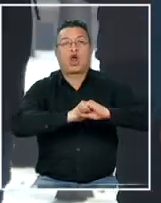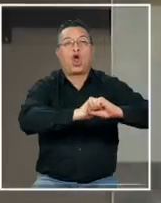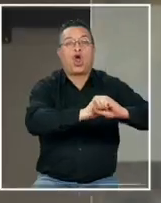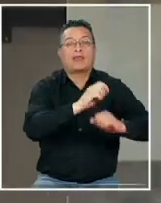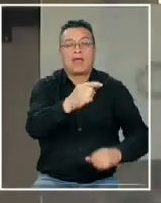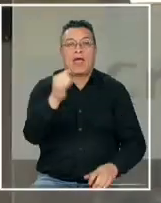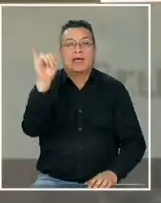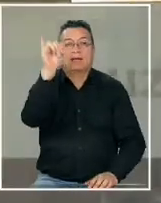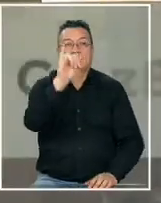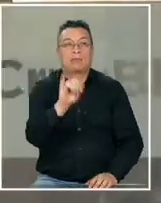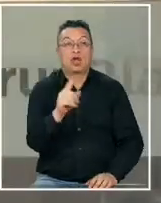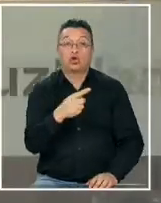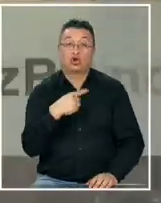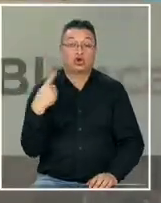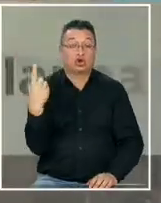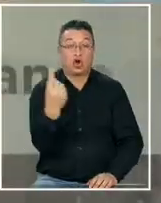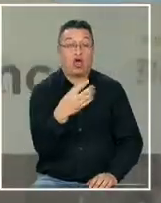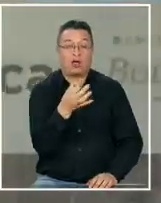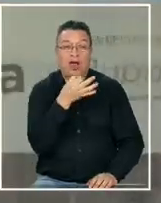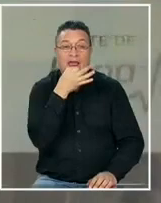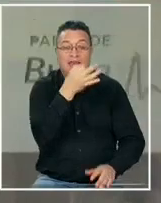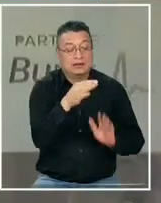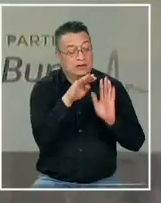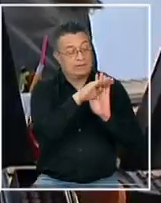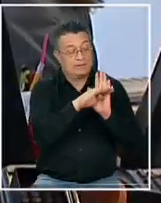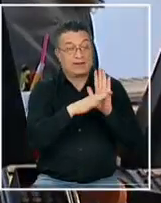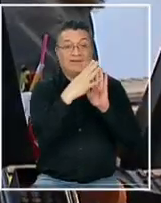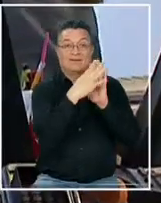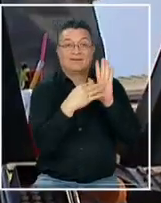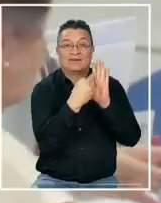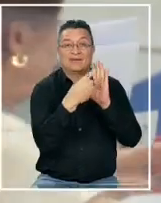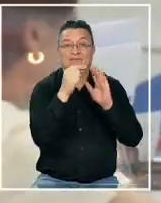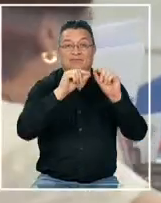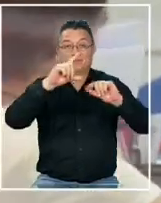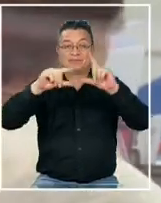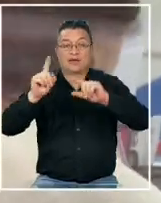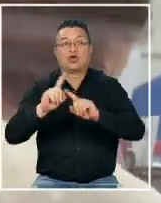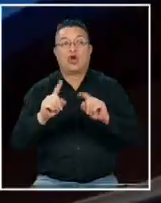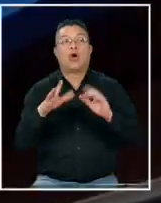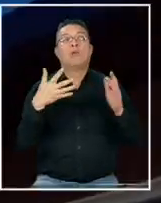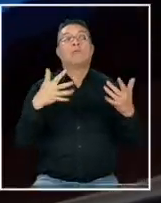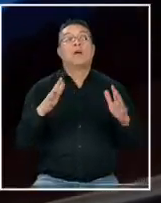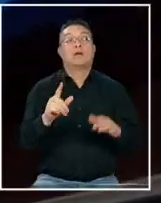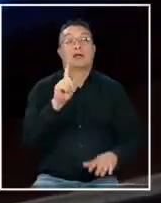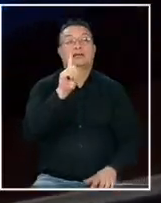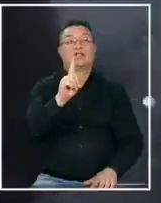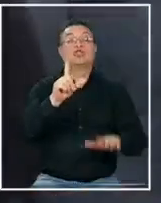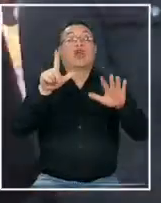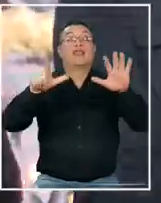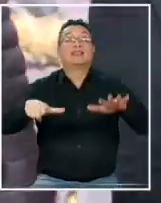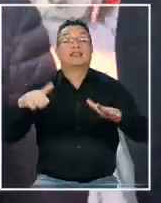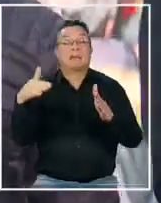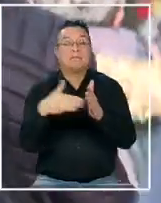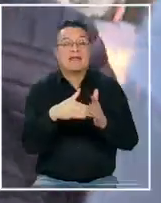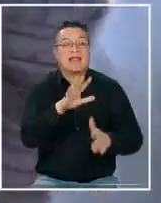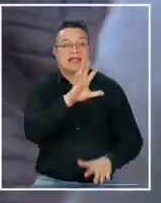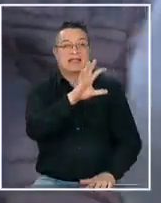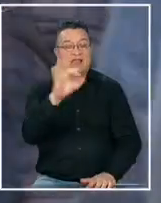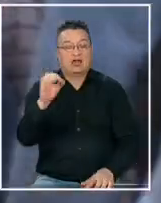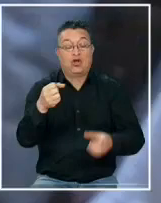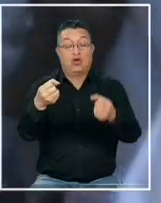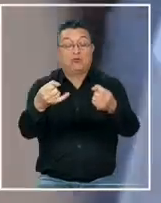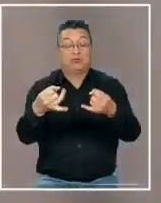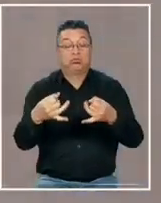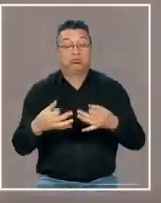Sin embargo, no todos aluden al ítem tabla de factores, las que ascenderían a cerca de 117.500 según